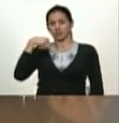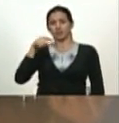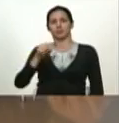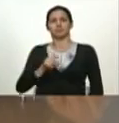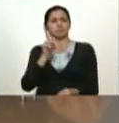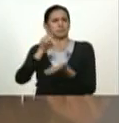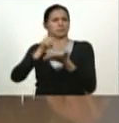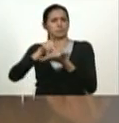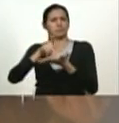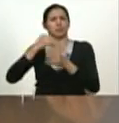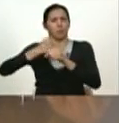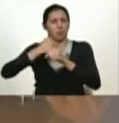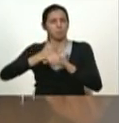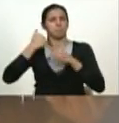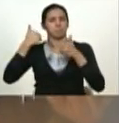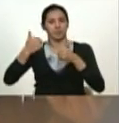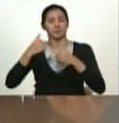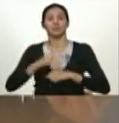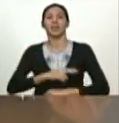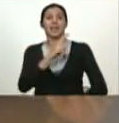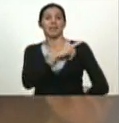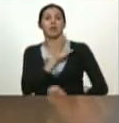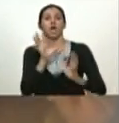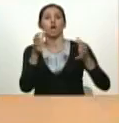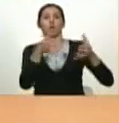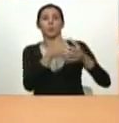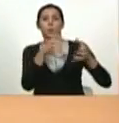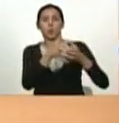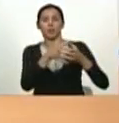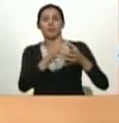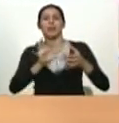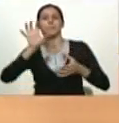que viene cumpliendo como jefe del bloque de la patria